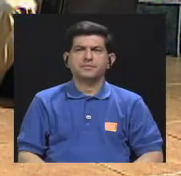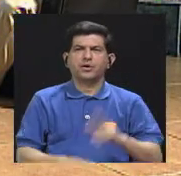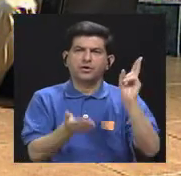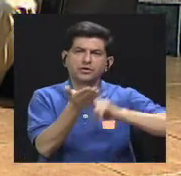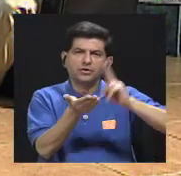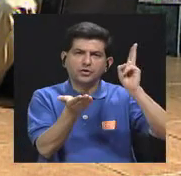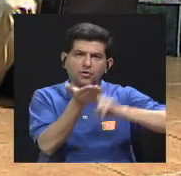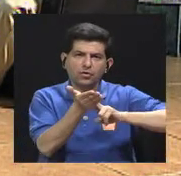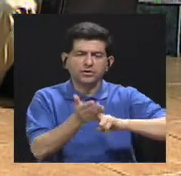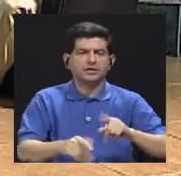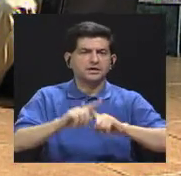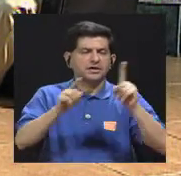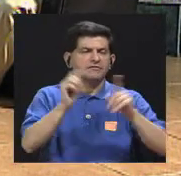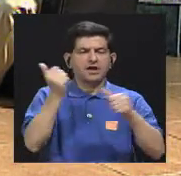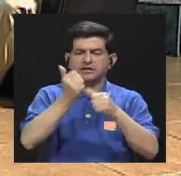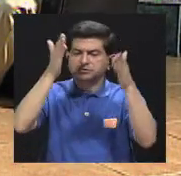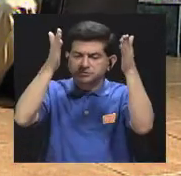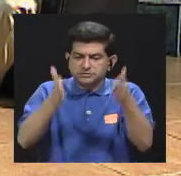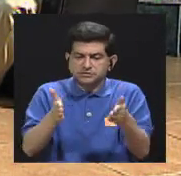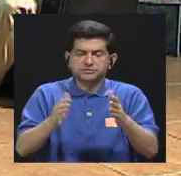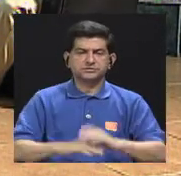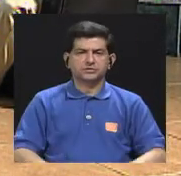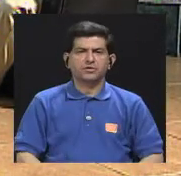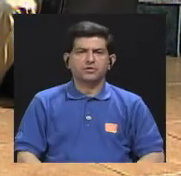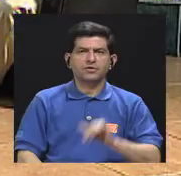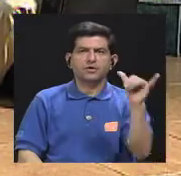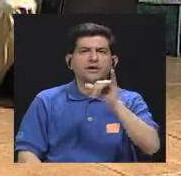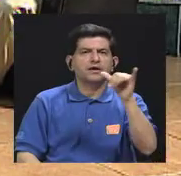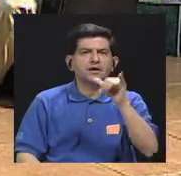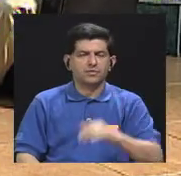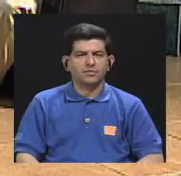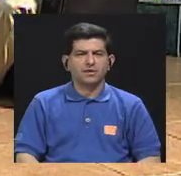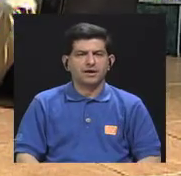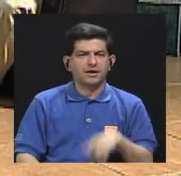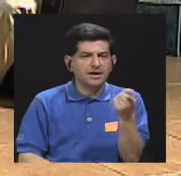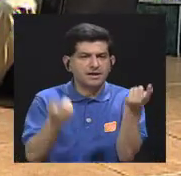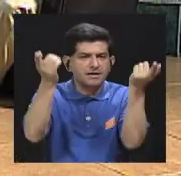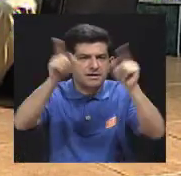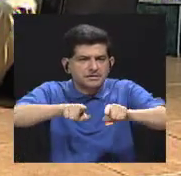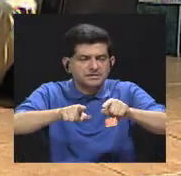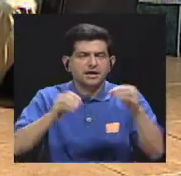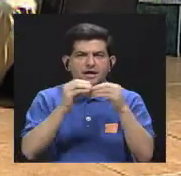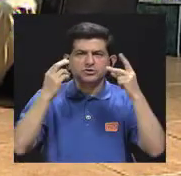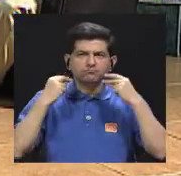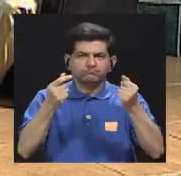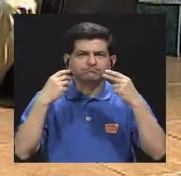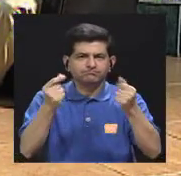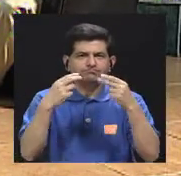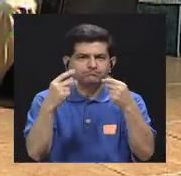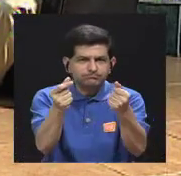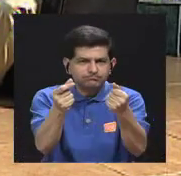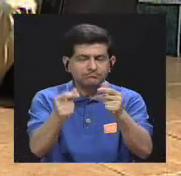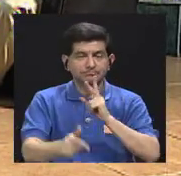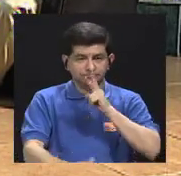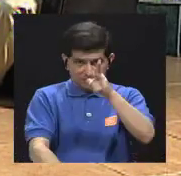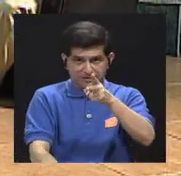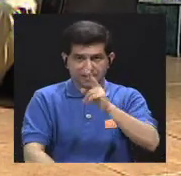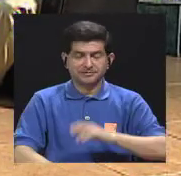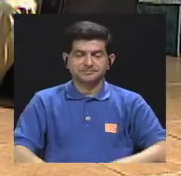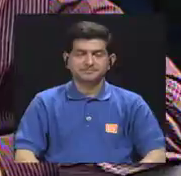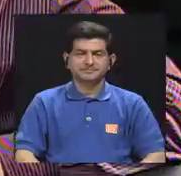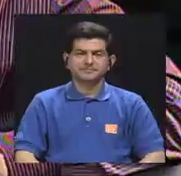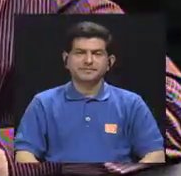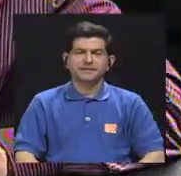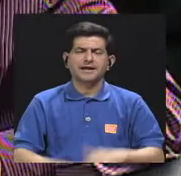contratan consultores se va mucho más rápido definitivamente